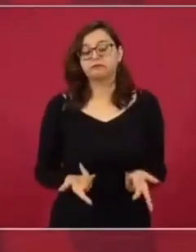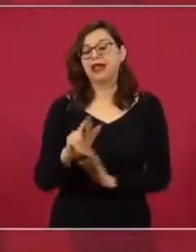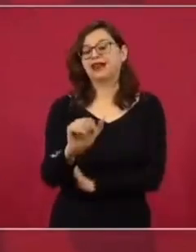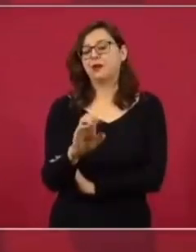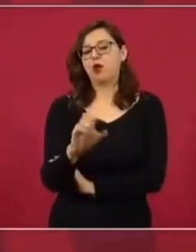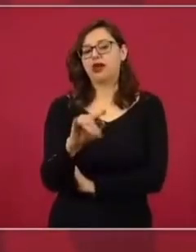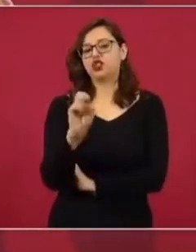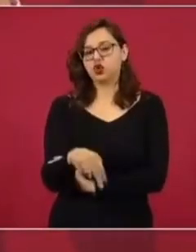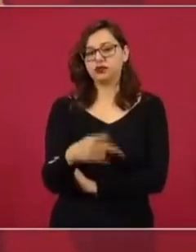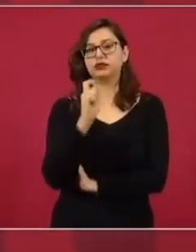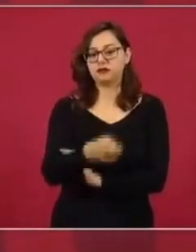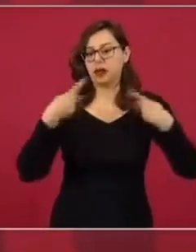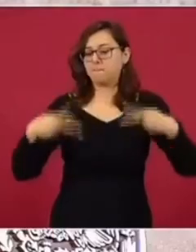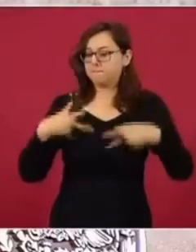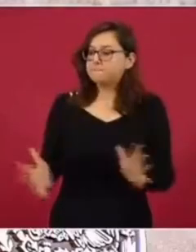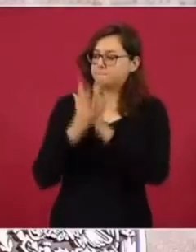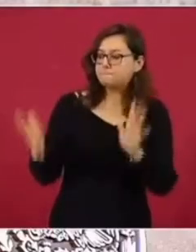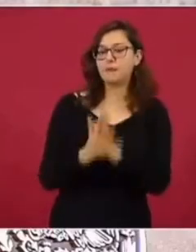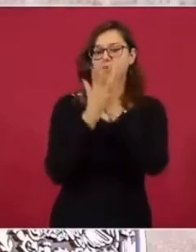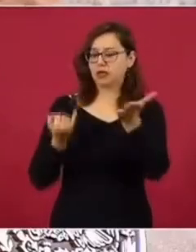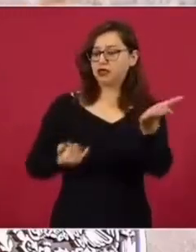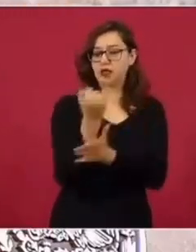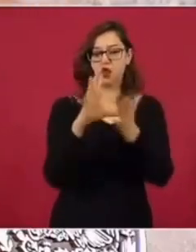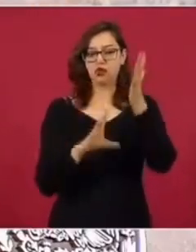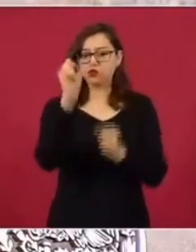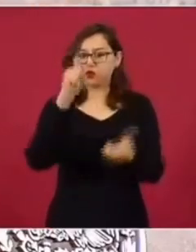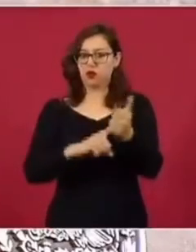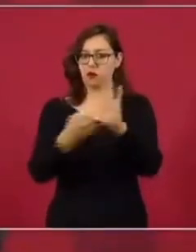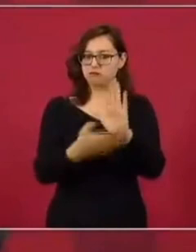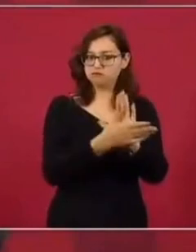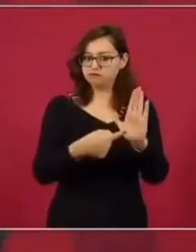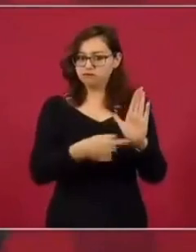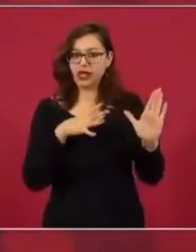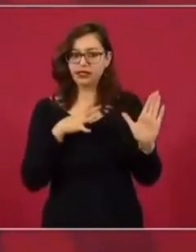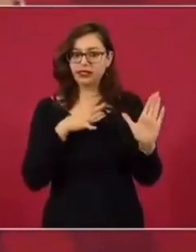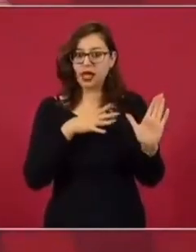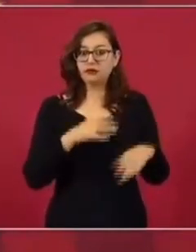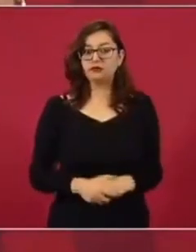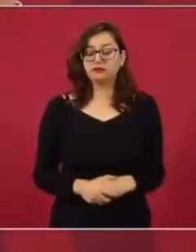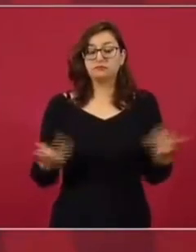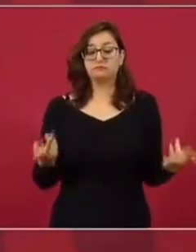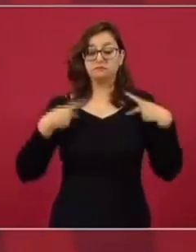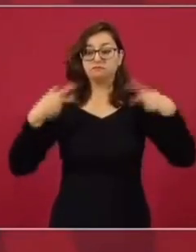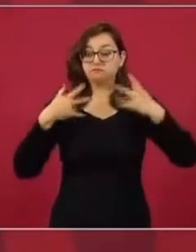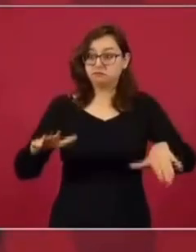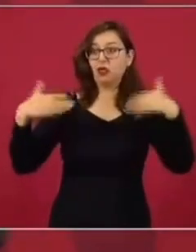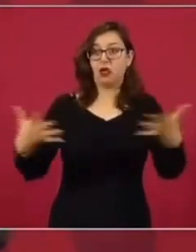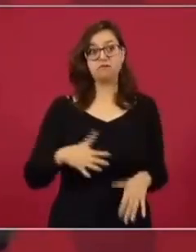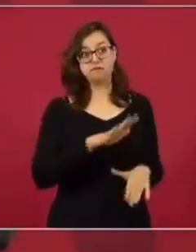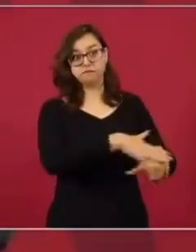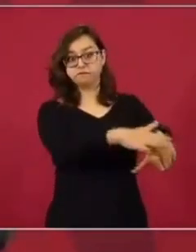Es un proceso de democracia participativa que está en nuestra Constitución. Entonces, se le va a preguntar a los ciudadanos,